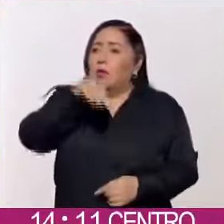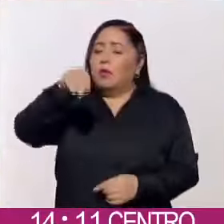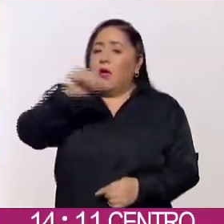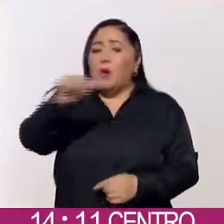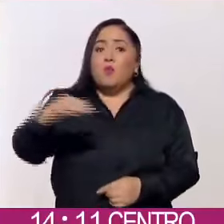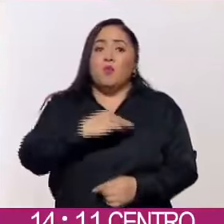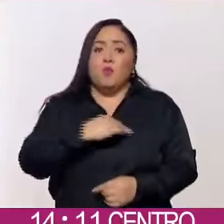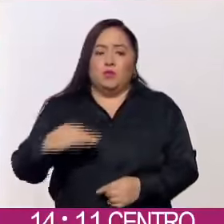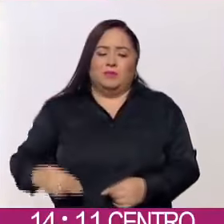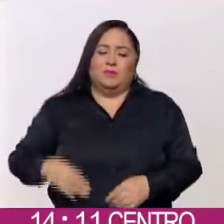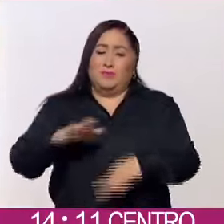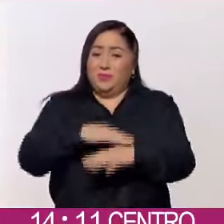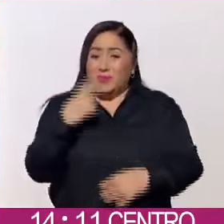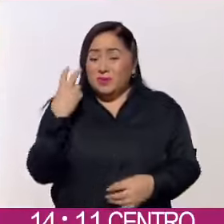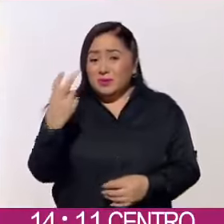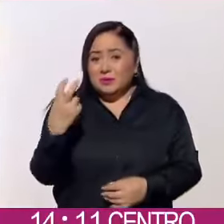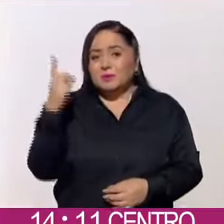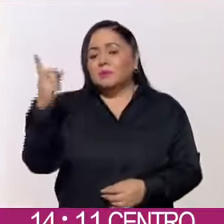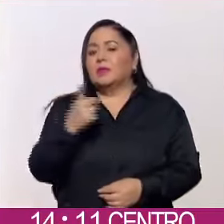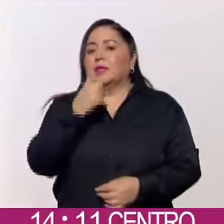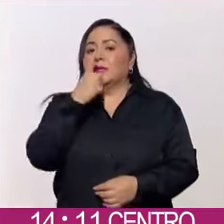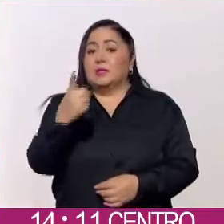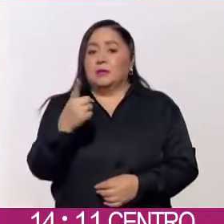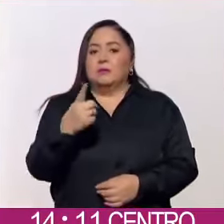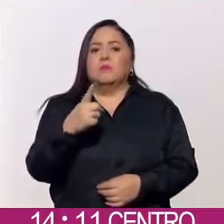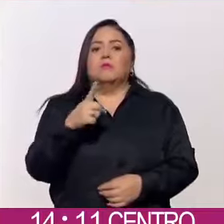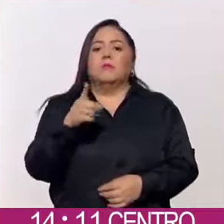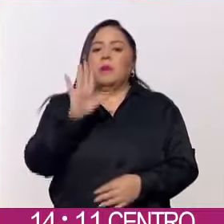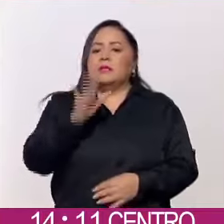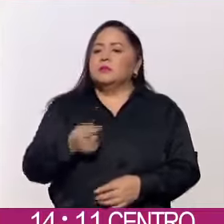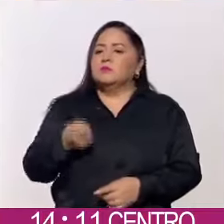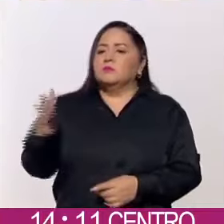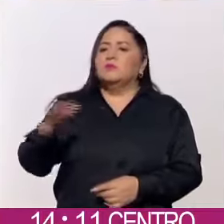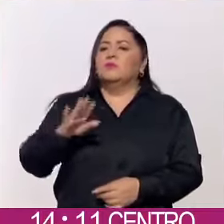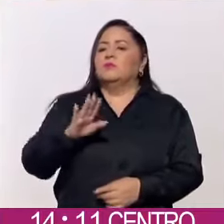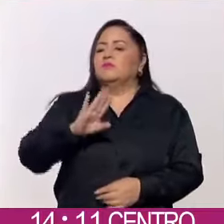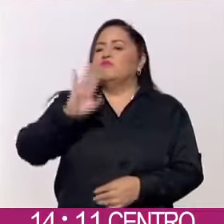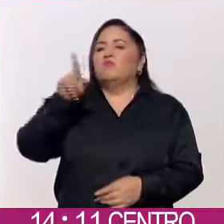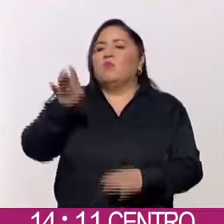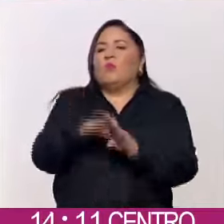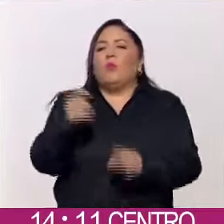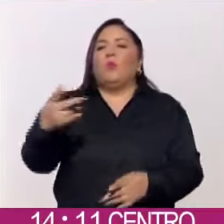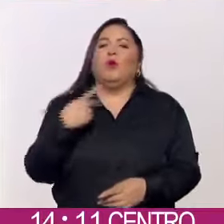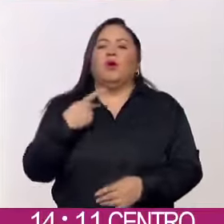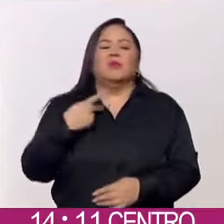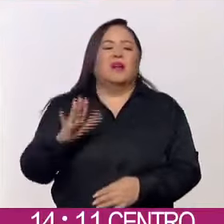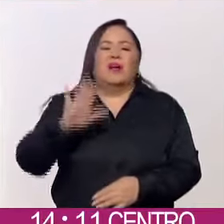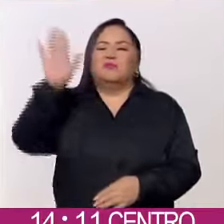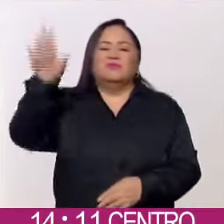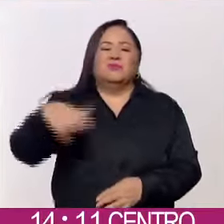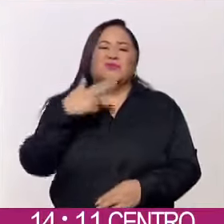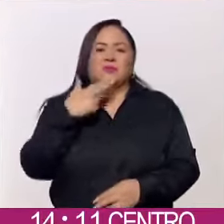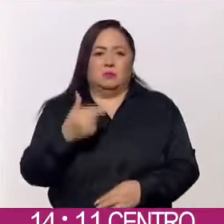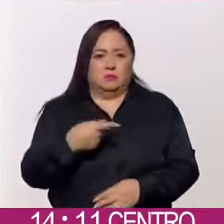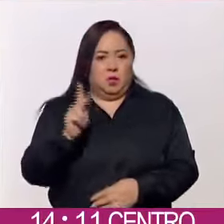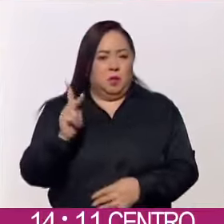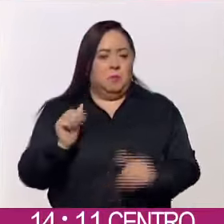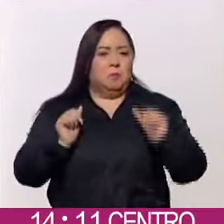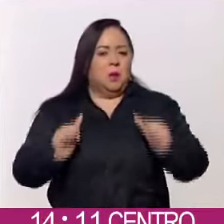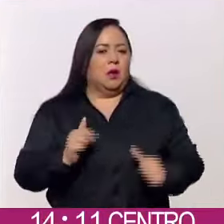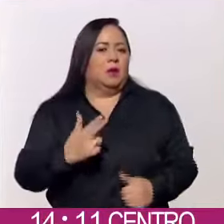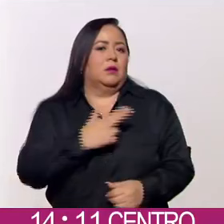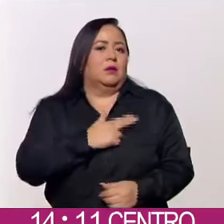Por esa acción, revela, lo dieron por muerto, políticamente hablando. Sin embargo, salió ileso.